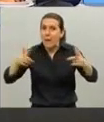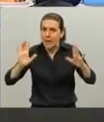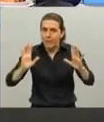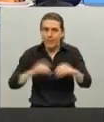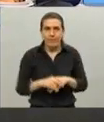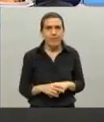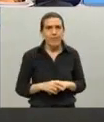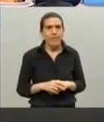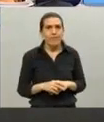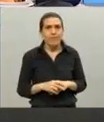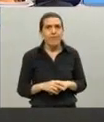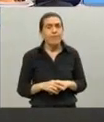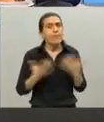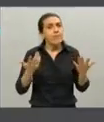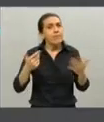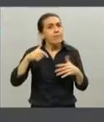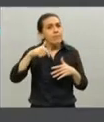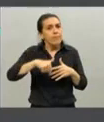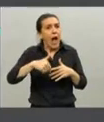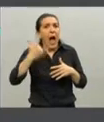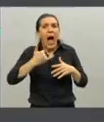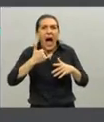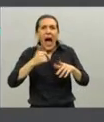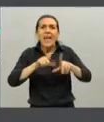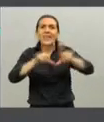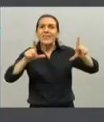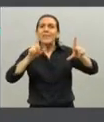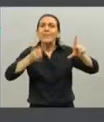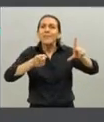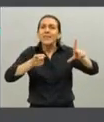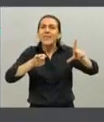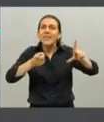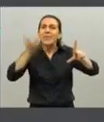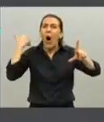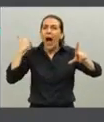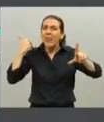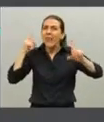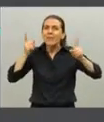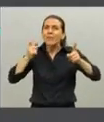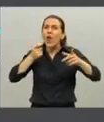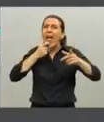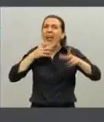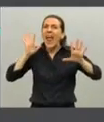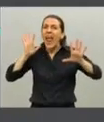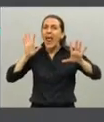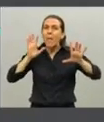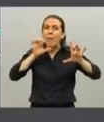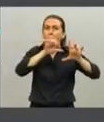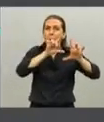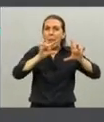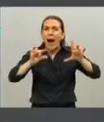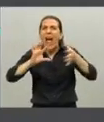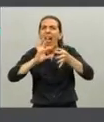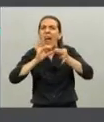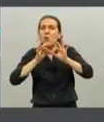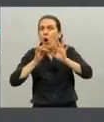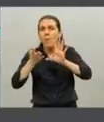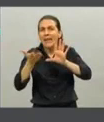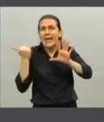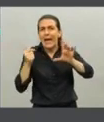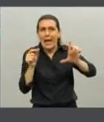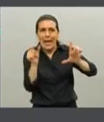Miren, acá tenemos, sigo utilizando los casos que siempre uso, aunque acá ya he eliminado Europa porque